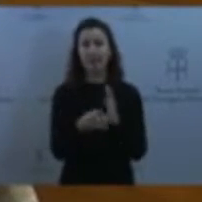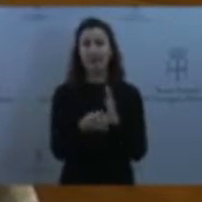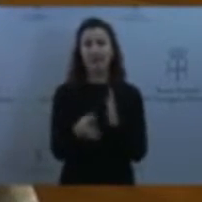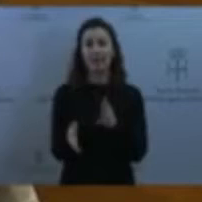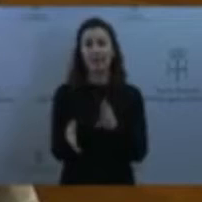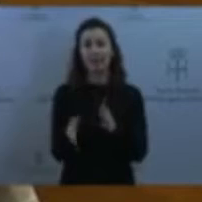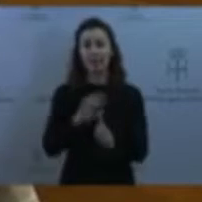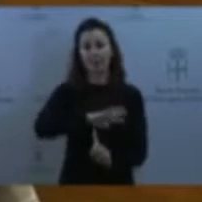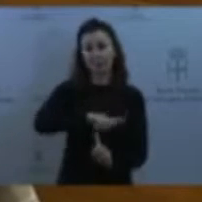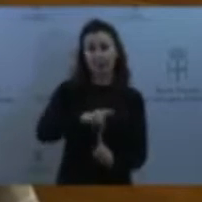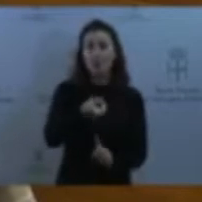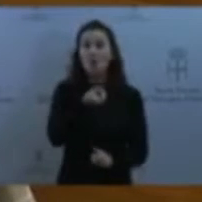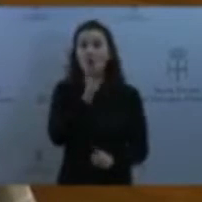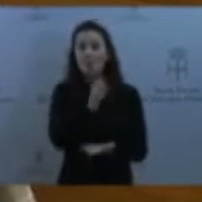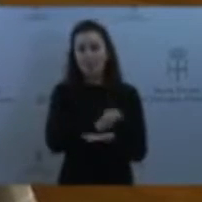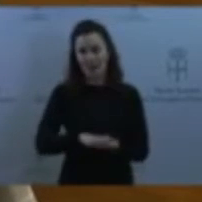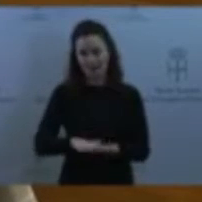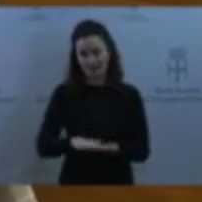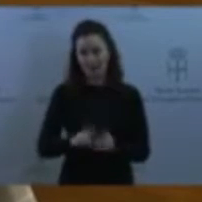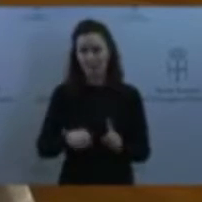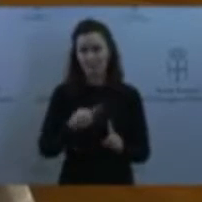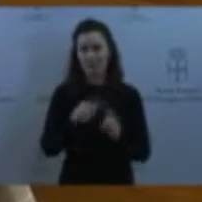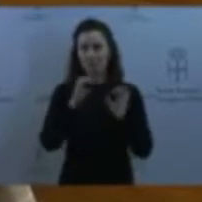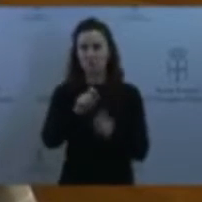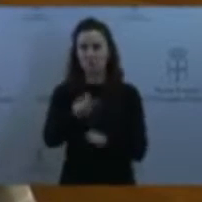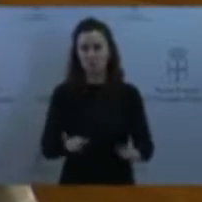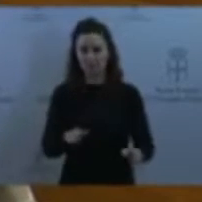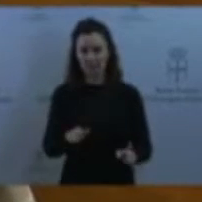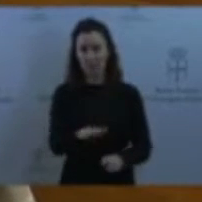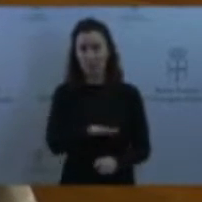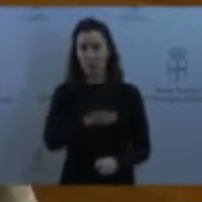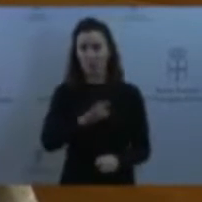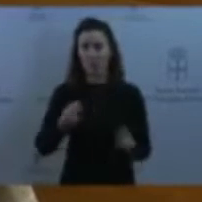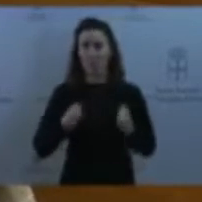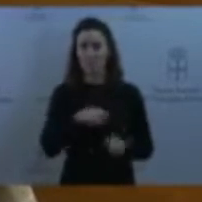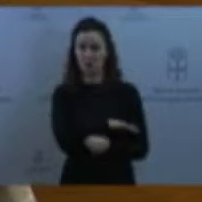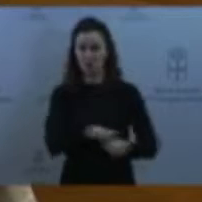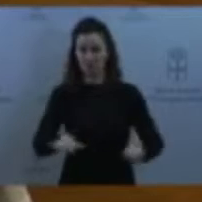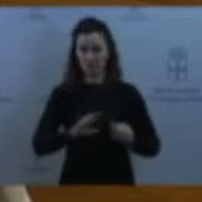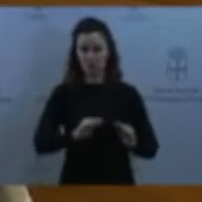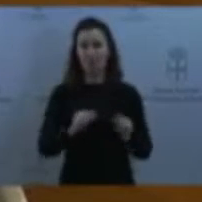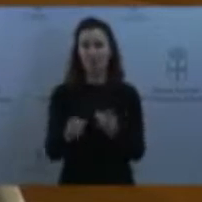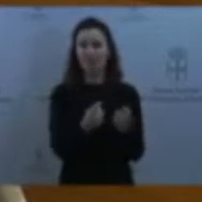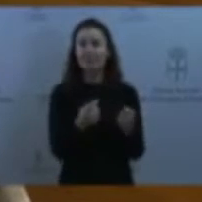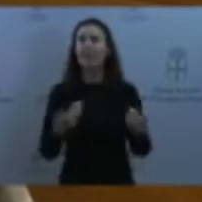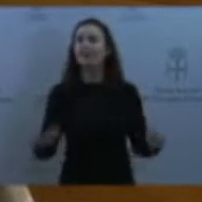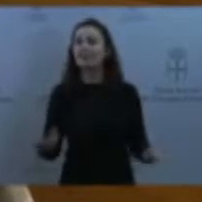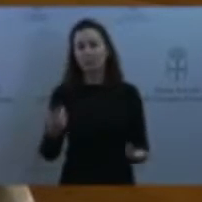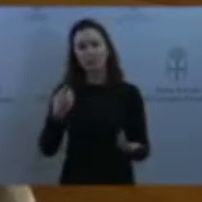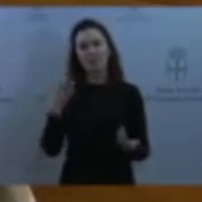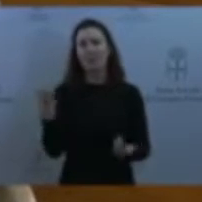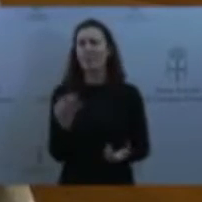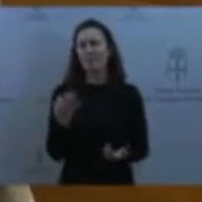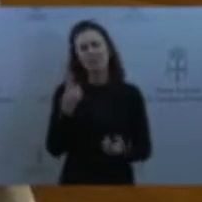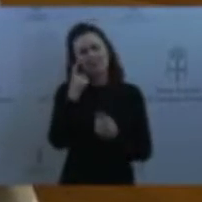necesidades de la población local. Es decir, por tanto, nuestra intención es poner un poco de sentido común y en ningún caso estamos intentando